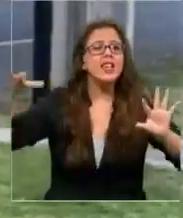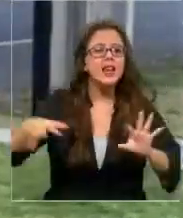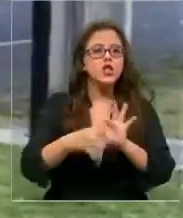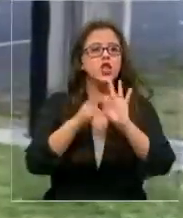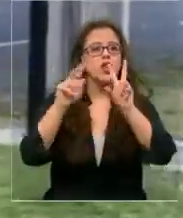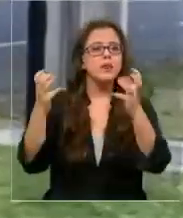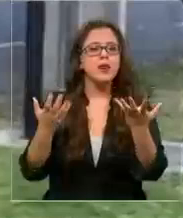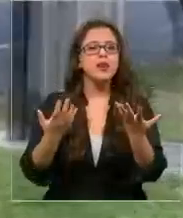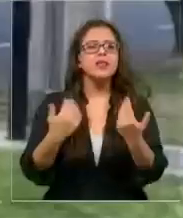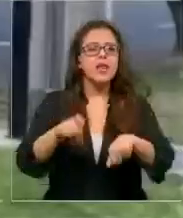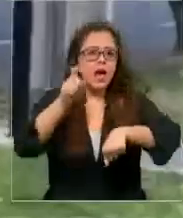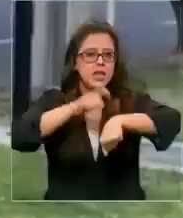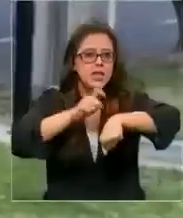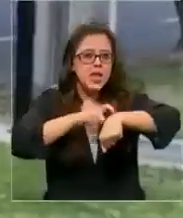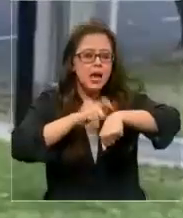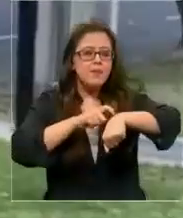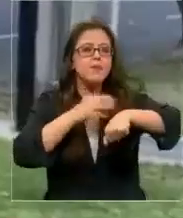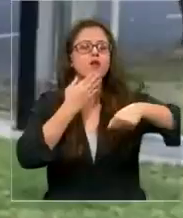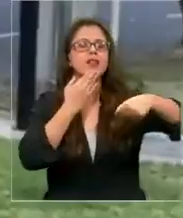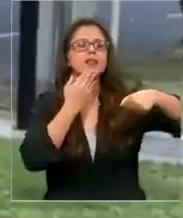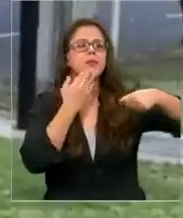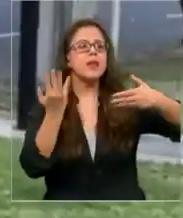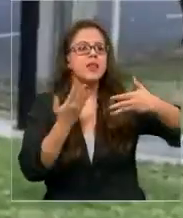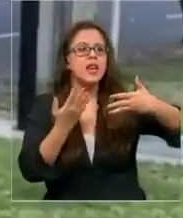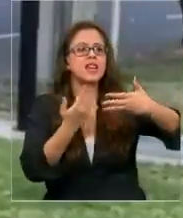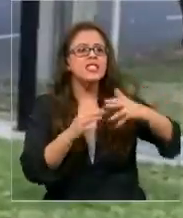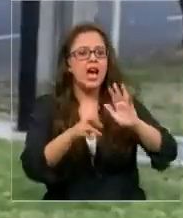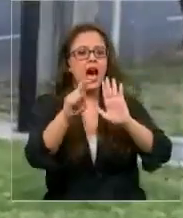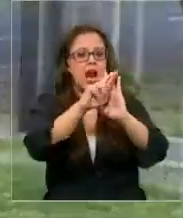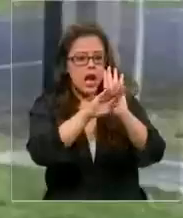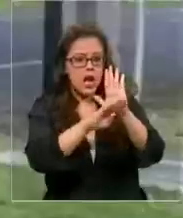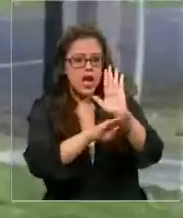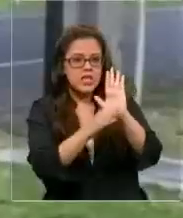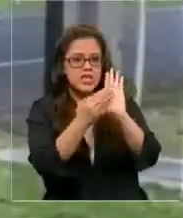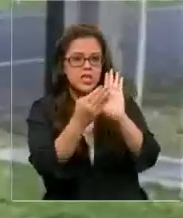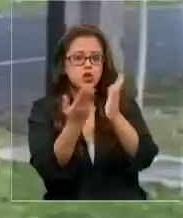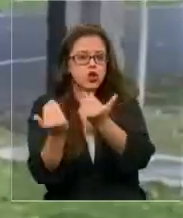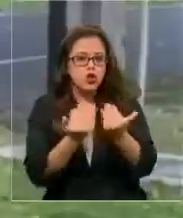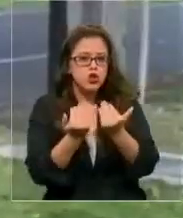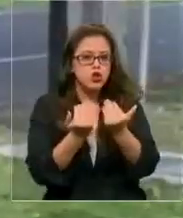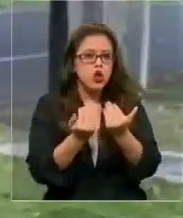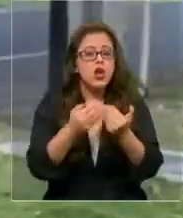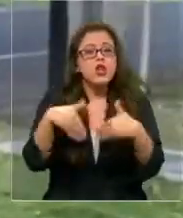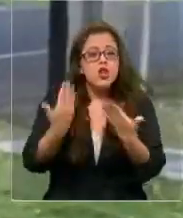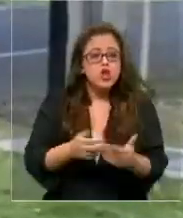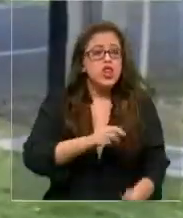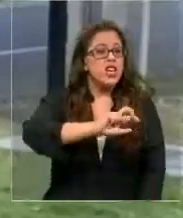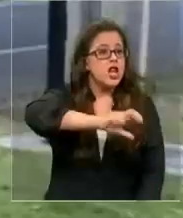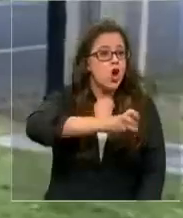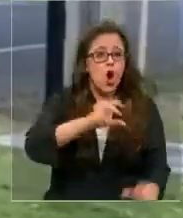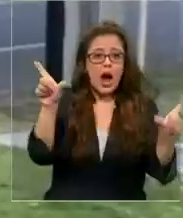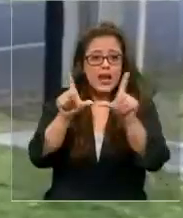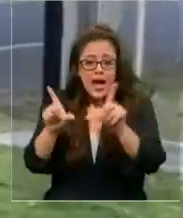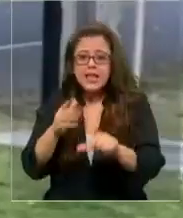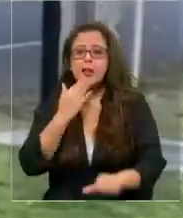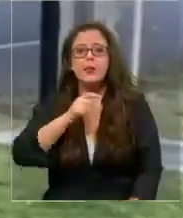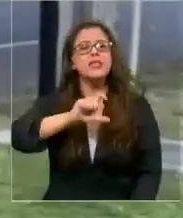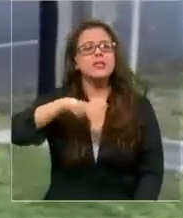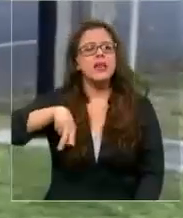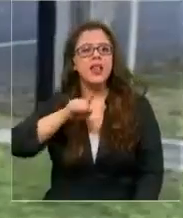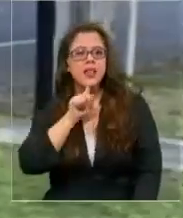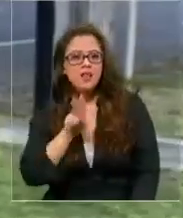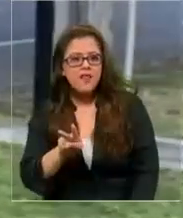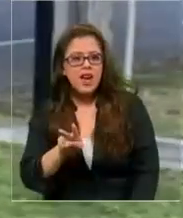la asignación de los tiempos y la definición de los requisitos técnicos. Por lo tanto, ni los canales ni el Consejo Nacional de